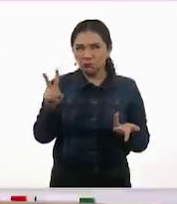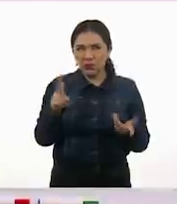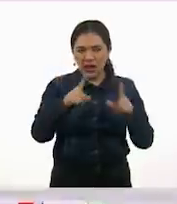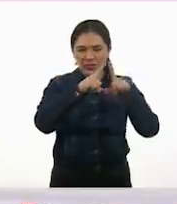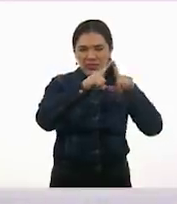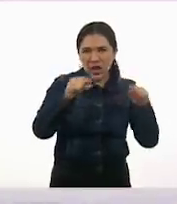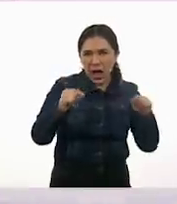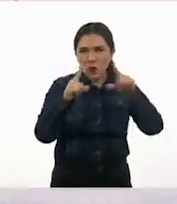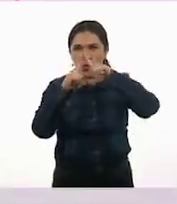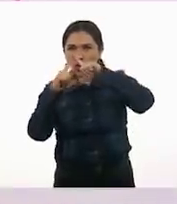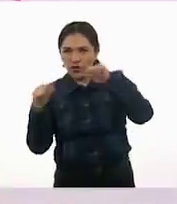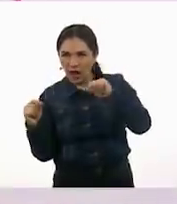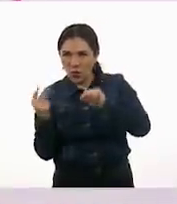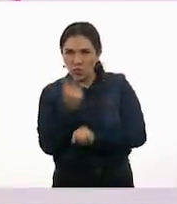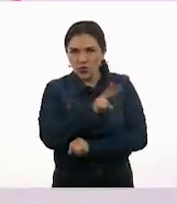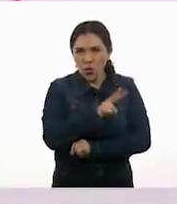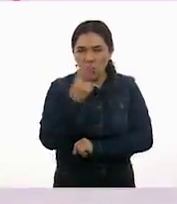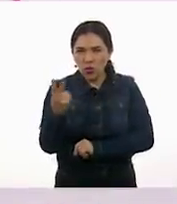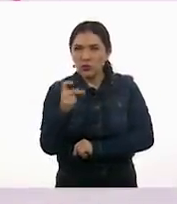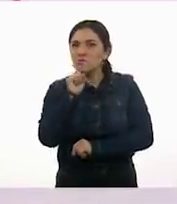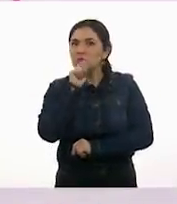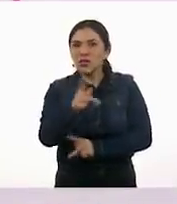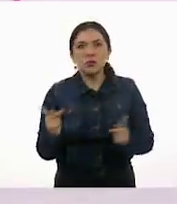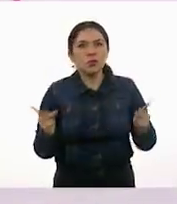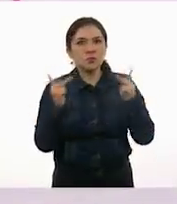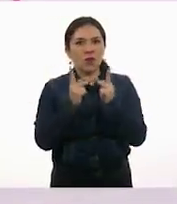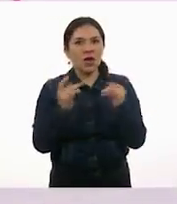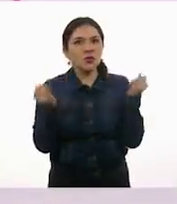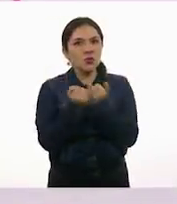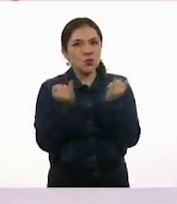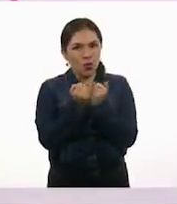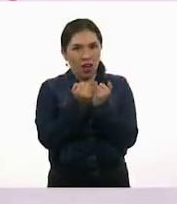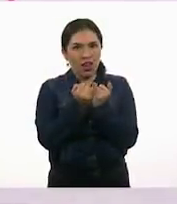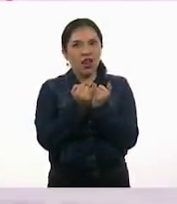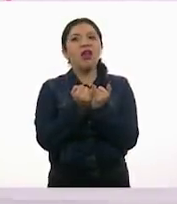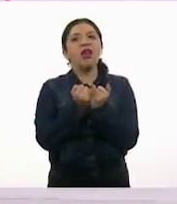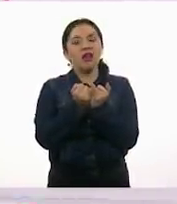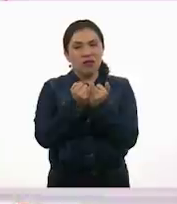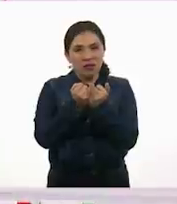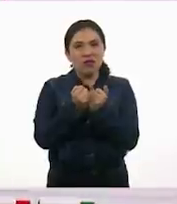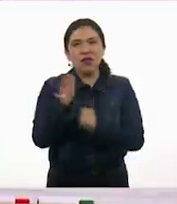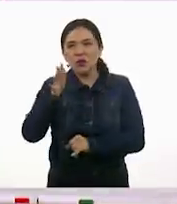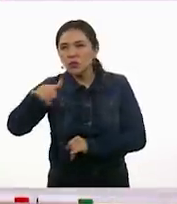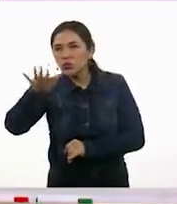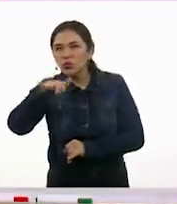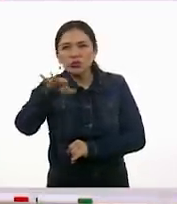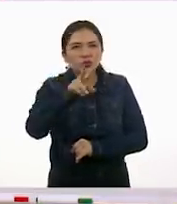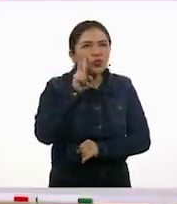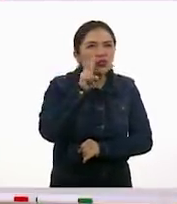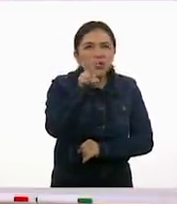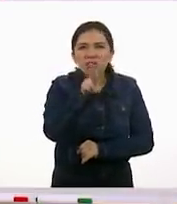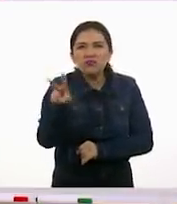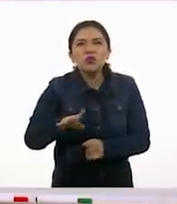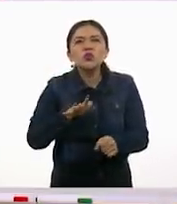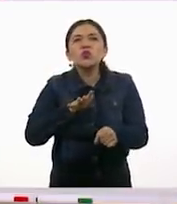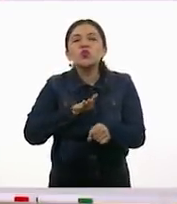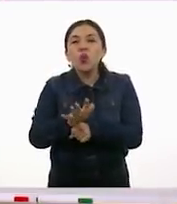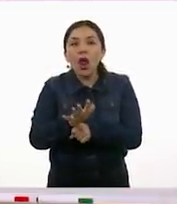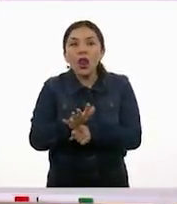triángulos son del mismo tamaño. Exacto. Entonces, ¿cuál de estas figuras